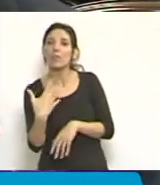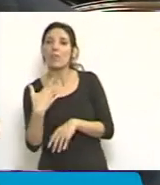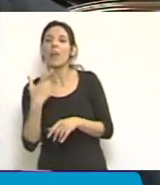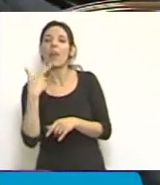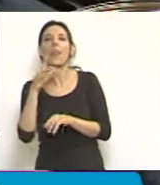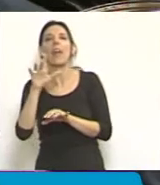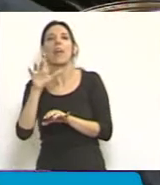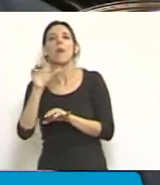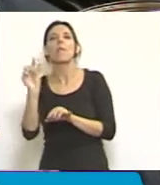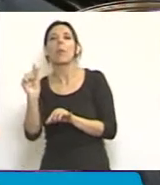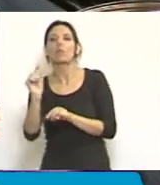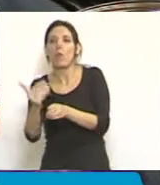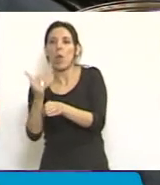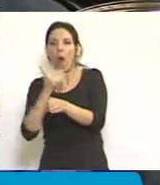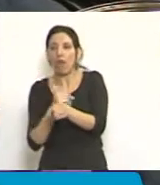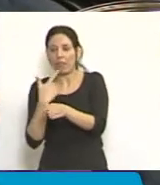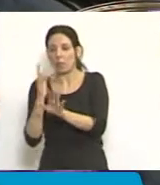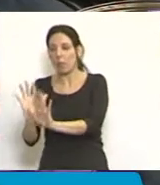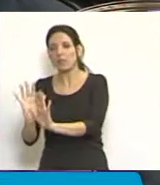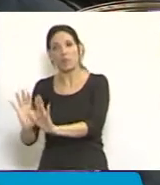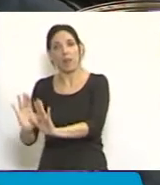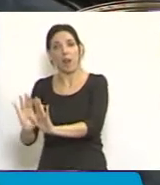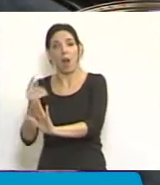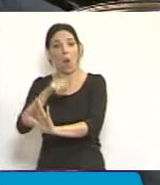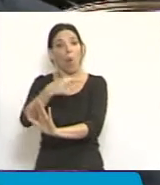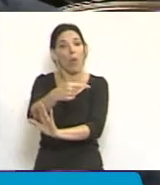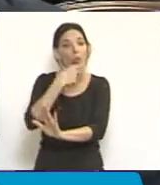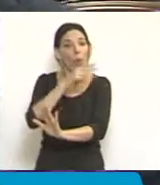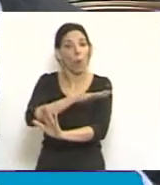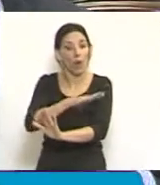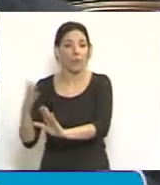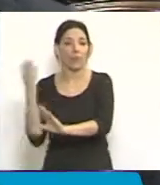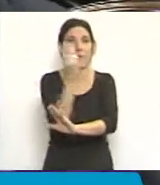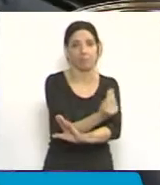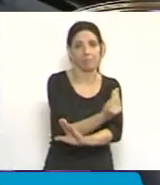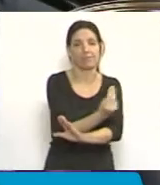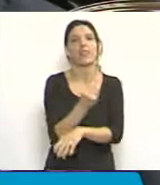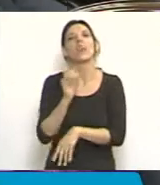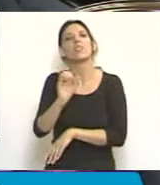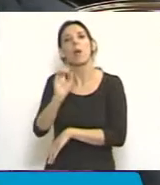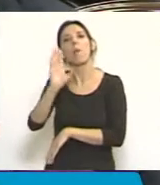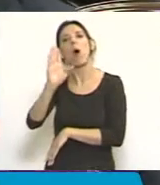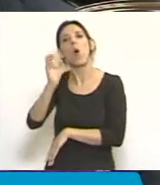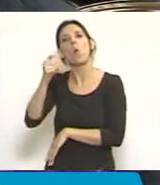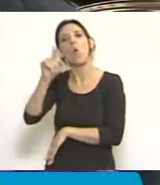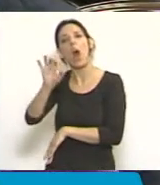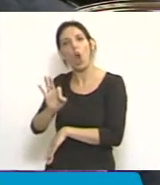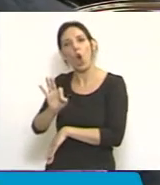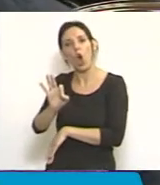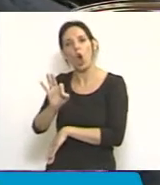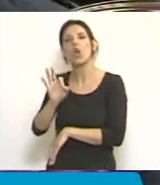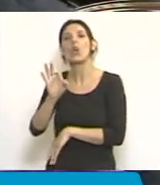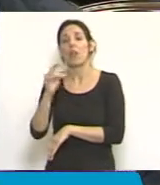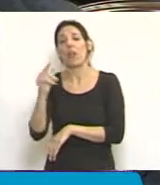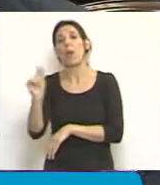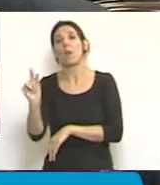sancionado por unanimidad. Ahora hemos hecho bancos de subrogantes, pero que para integrar ese banco